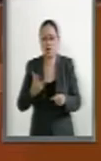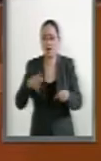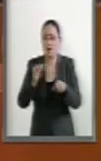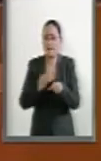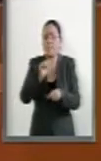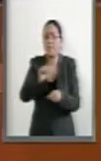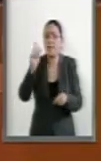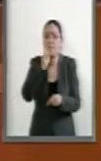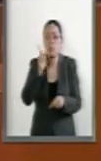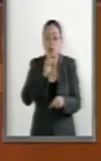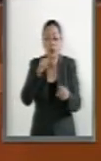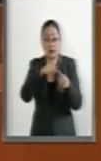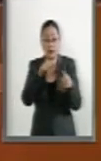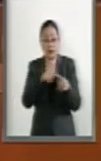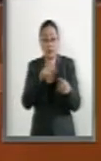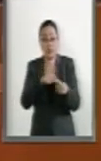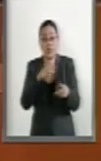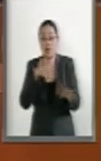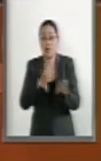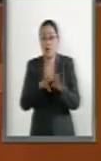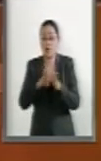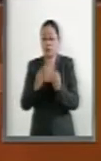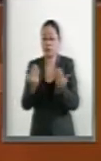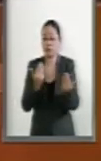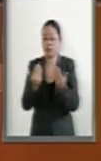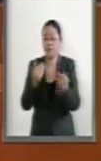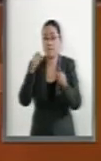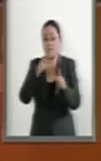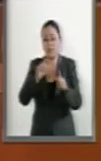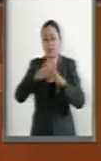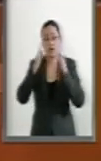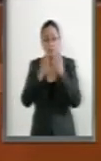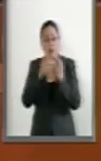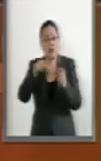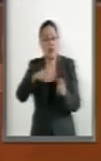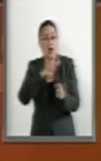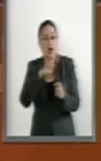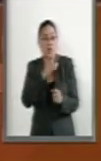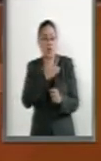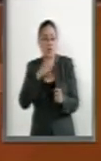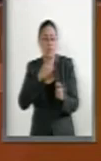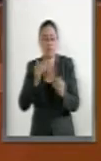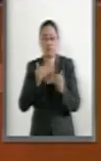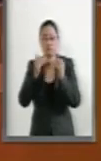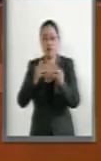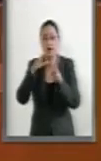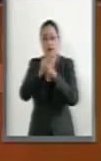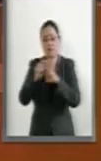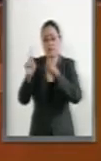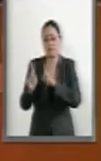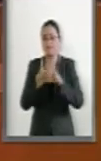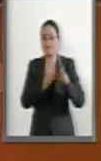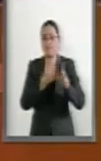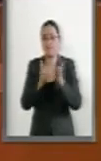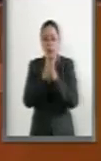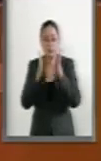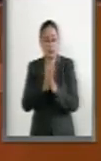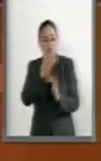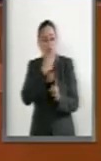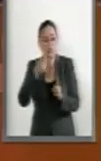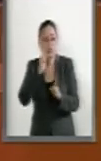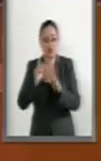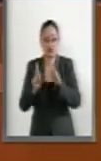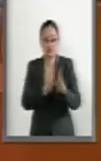las mujeres. Esta medida de cuota de género sigue la línea de garantizar hacia la paridad en la participación